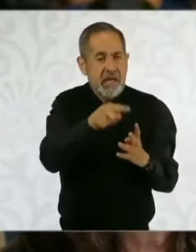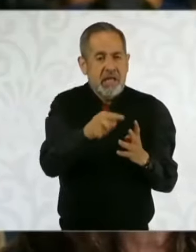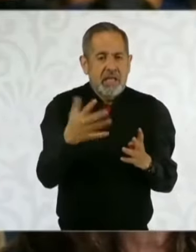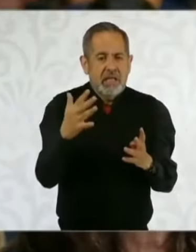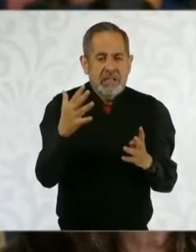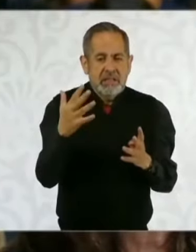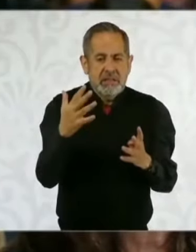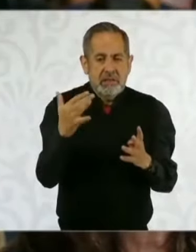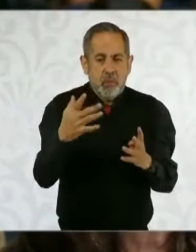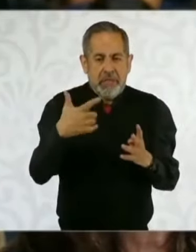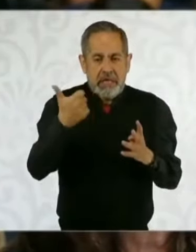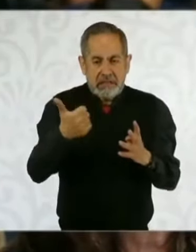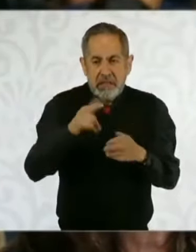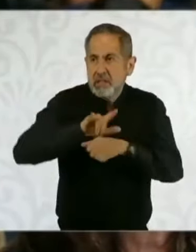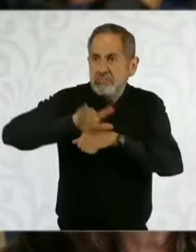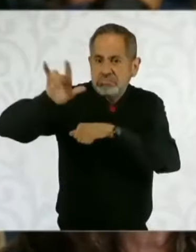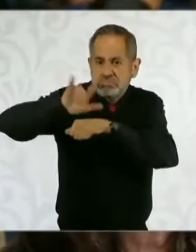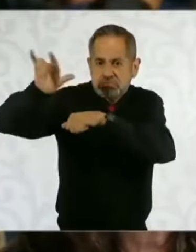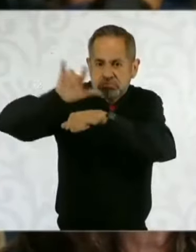56.